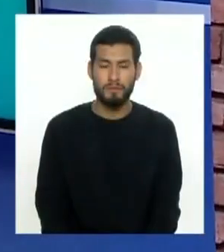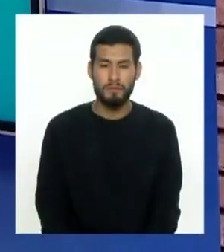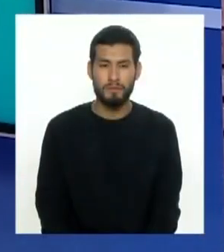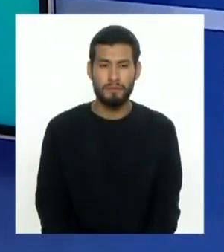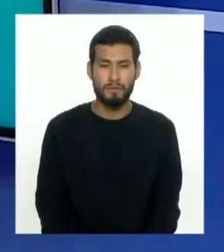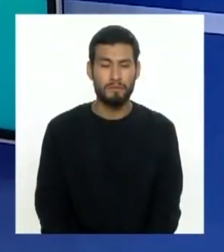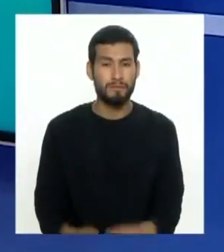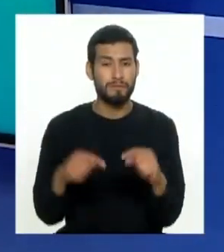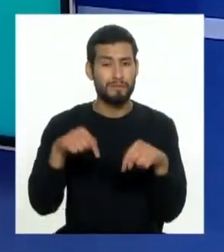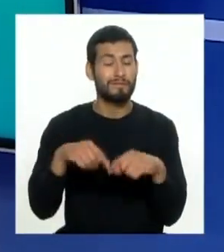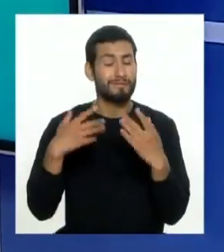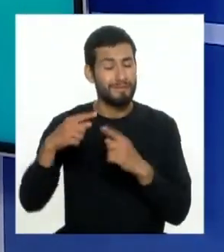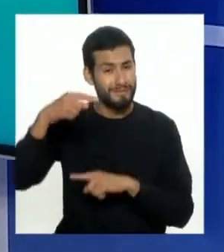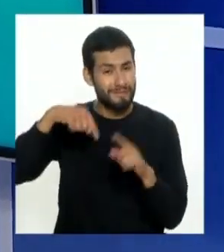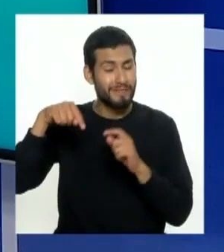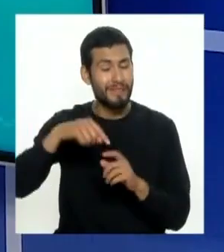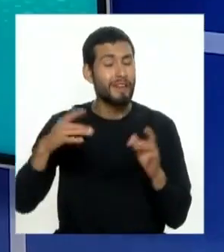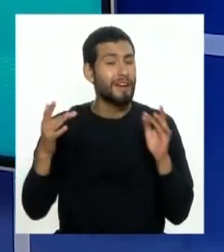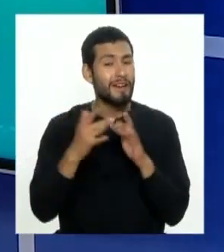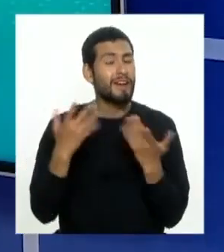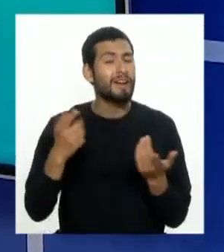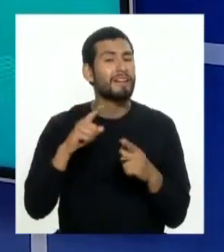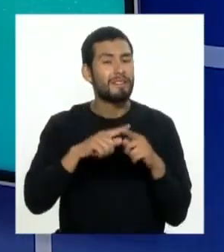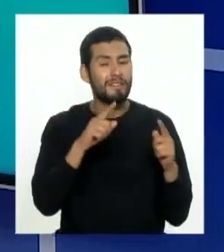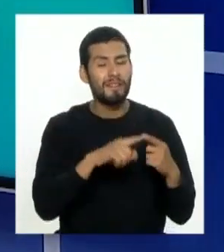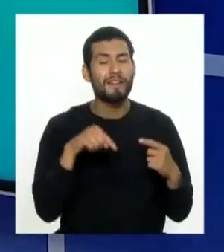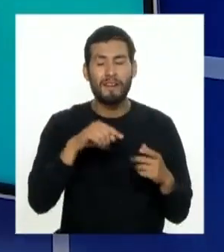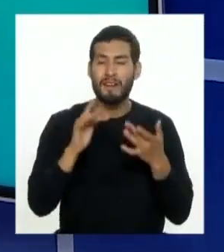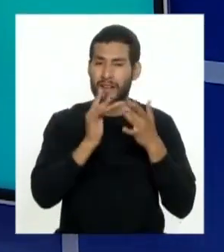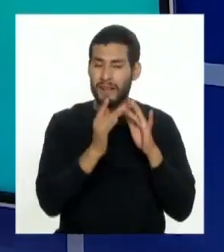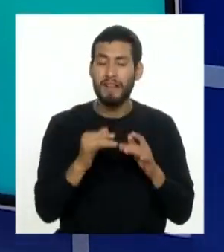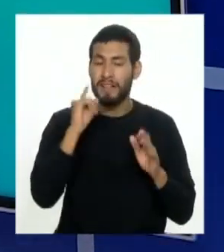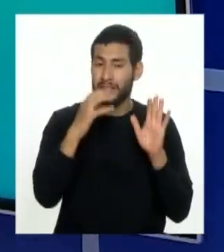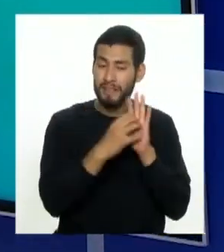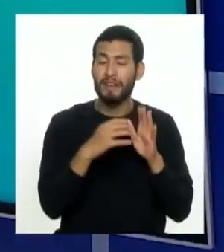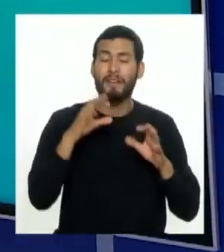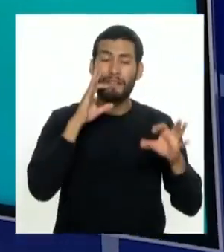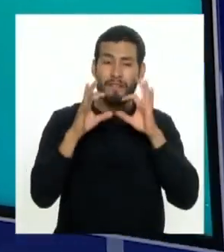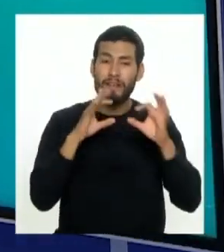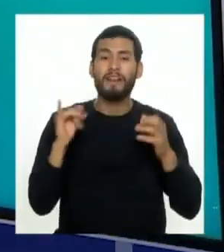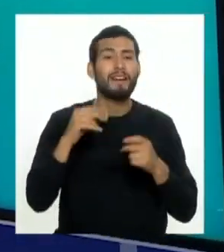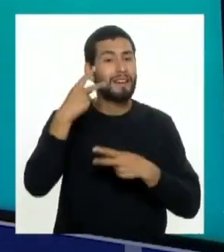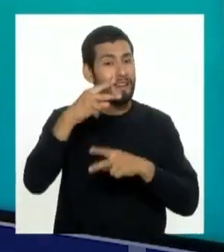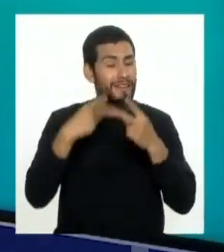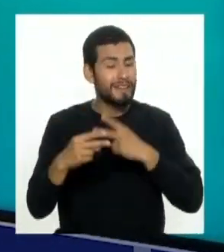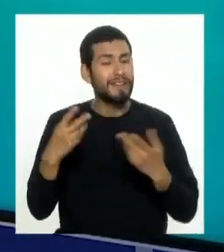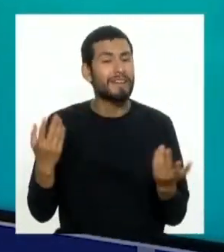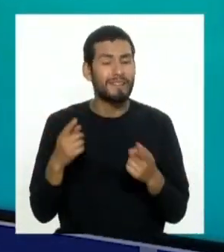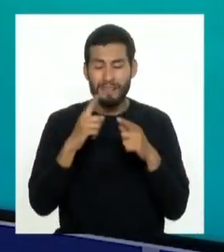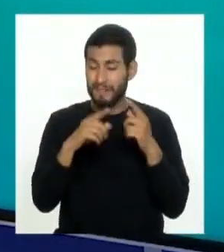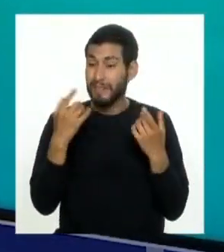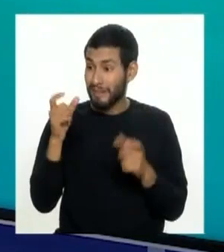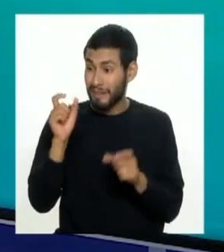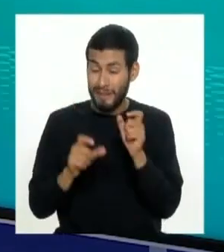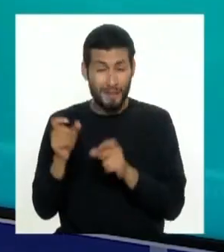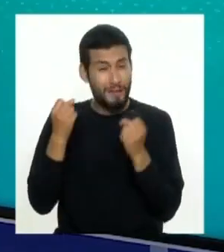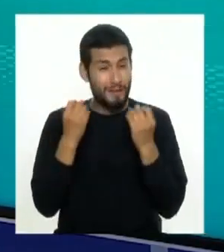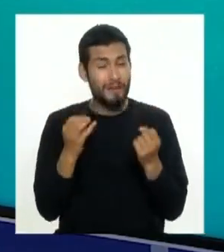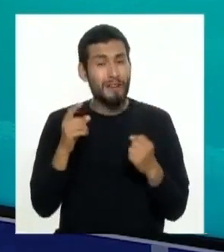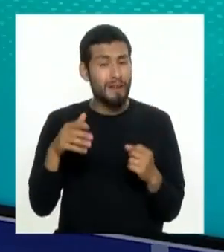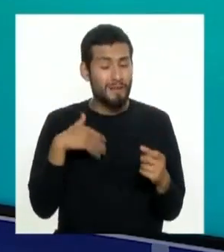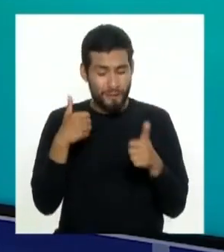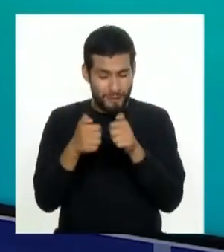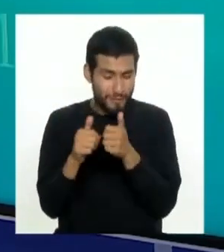Ya estamos de regreso y conéctate con nosotros en redes sociales en Instagram, en Facebook y también en TikTok y muchas personas nos